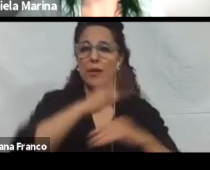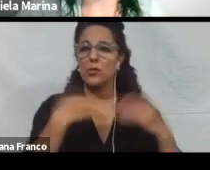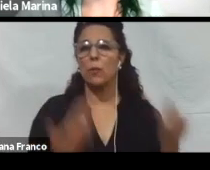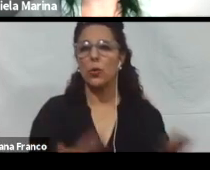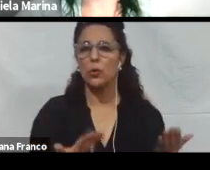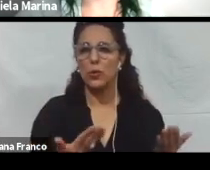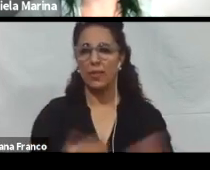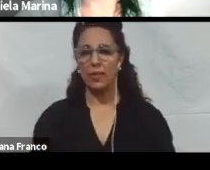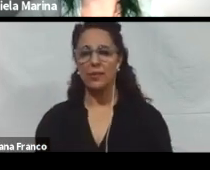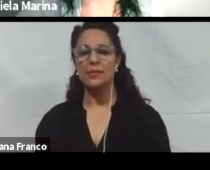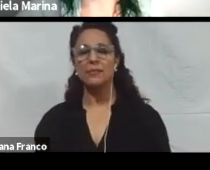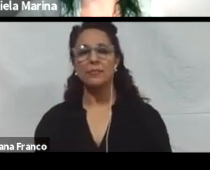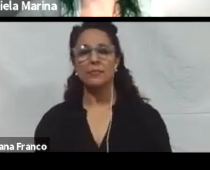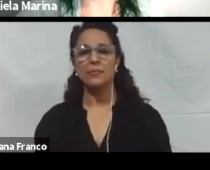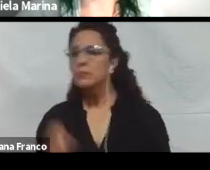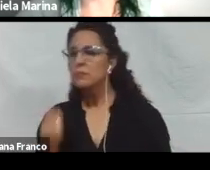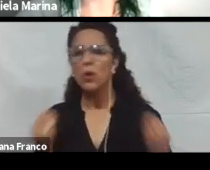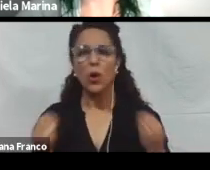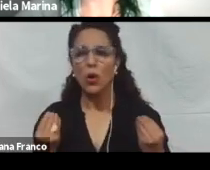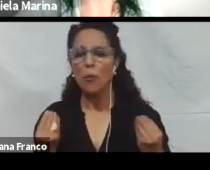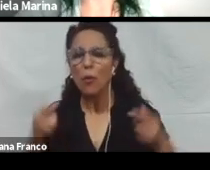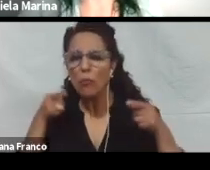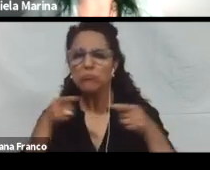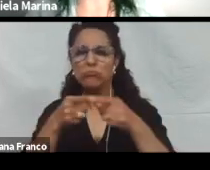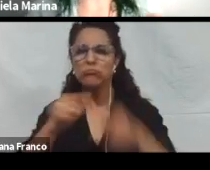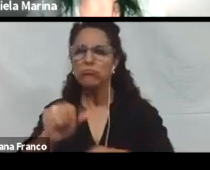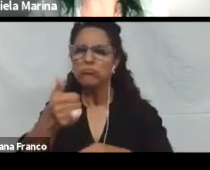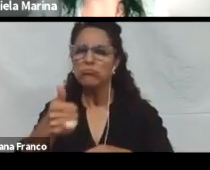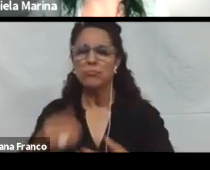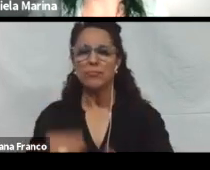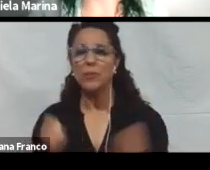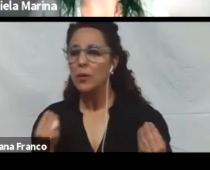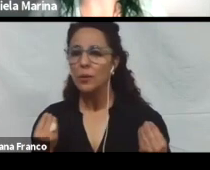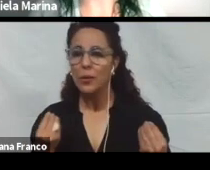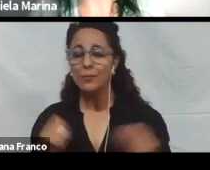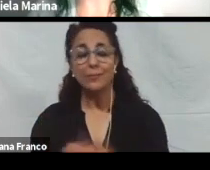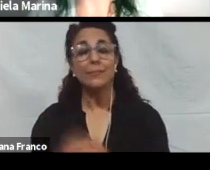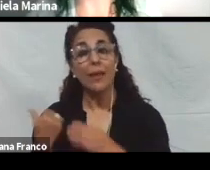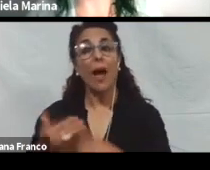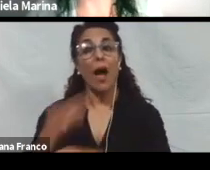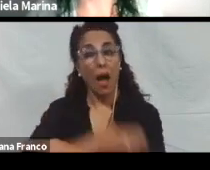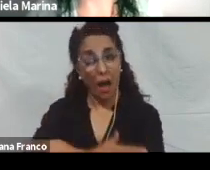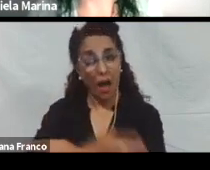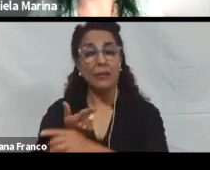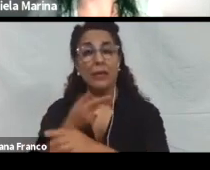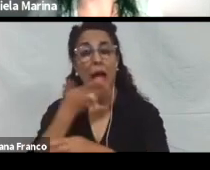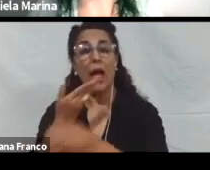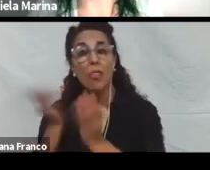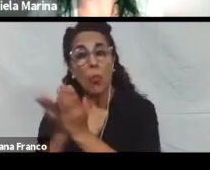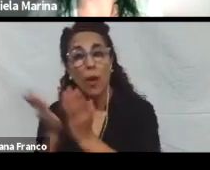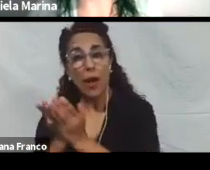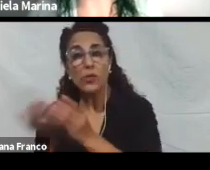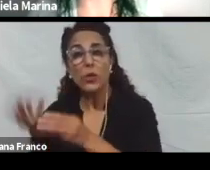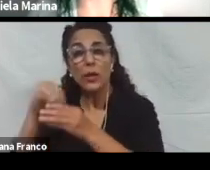Bueno, ¿y cómo podemos lograr esto? Bueno, como hablábamos antes, la educación inclusiva se basa en el principio